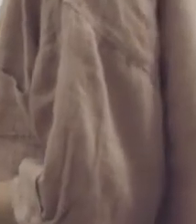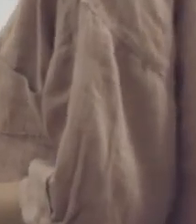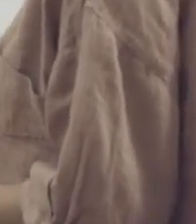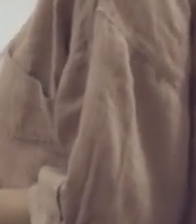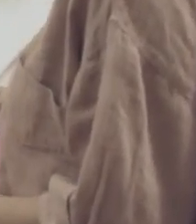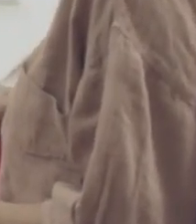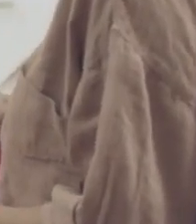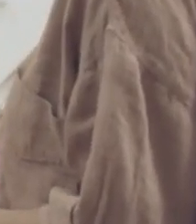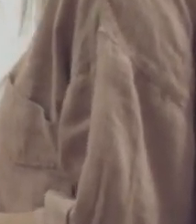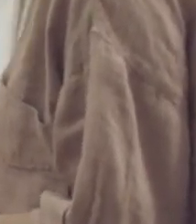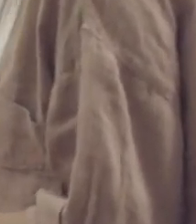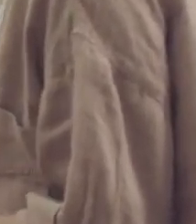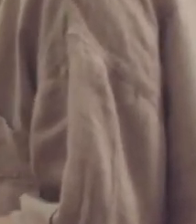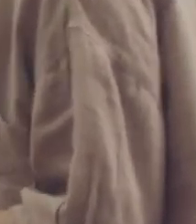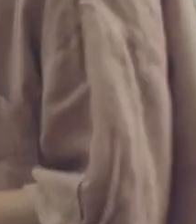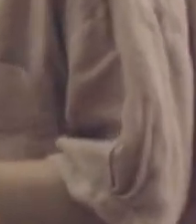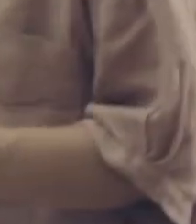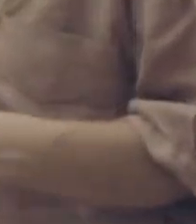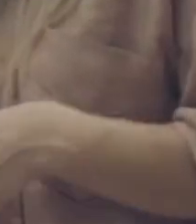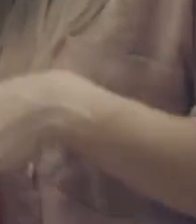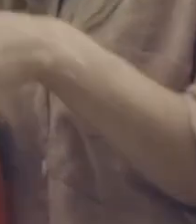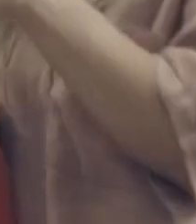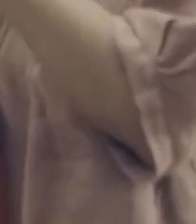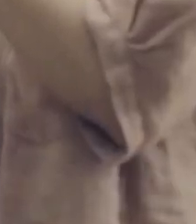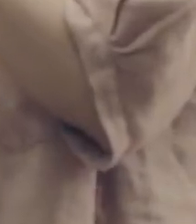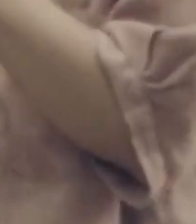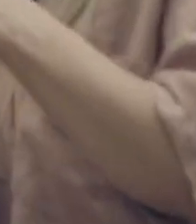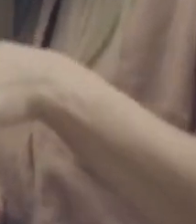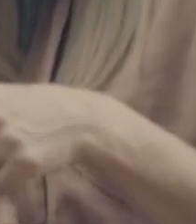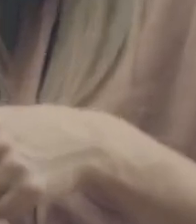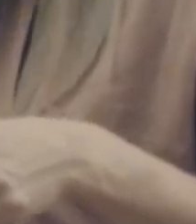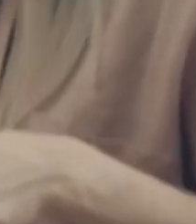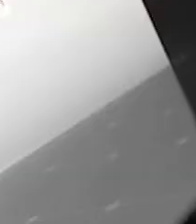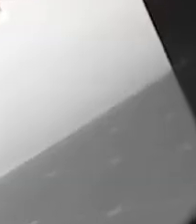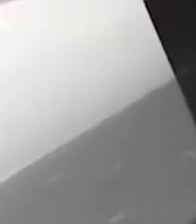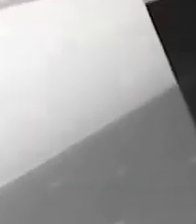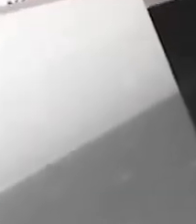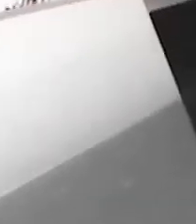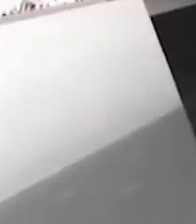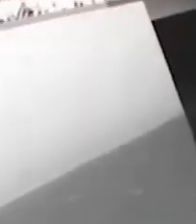compra de víveres. Banco Popular y de Desarrollo Comunal.